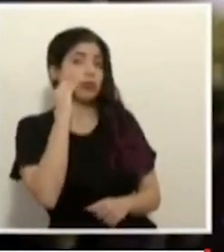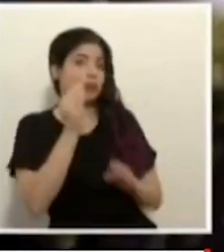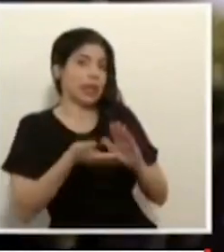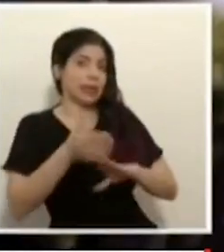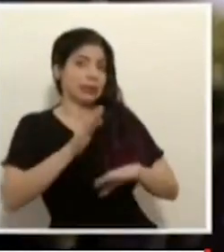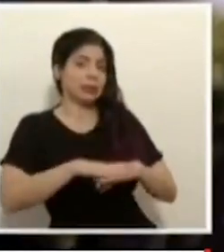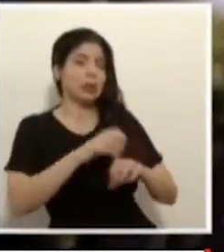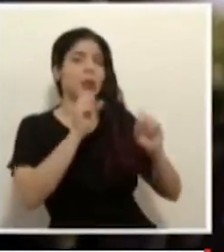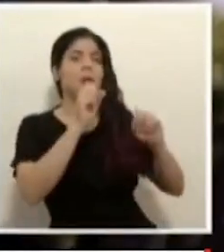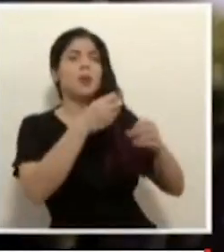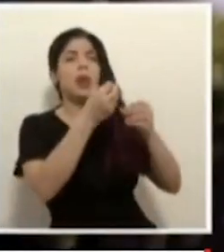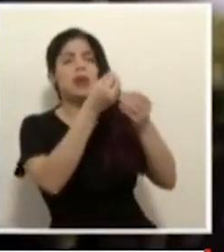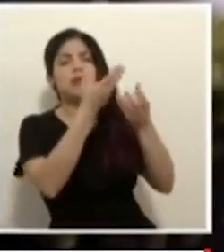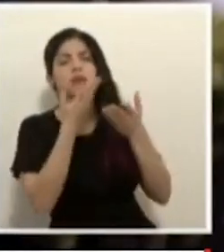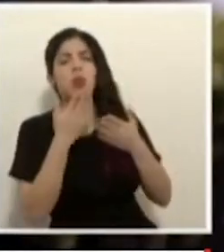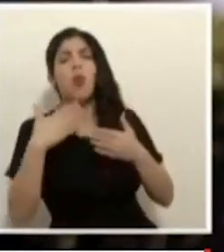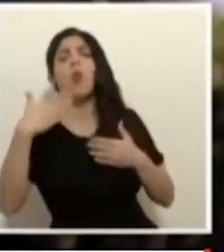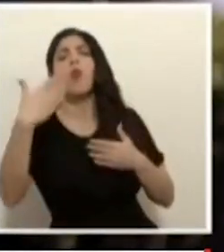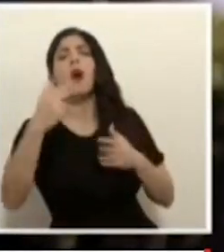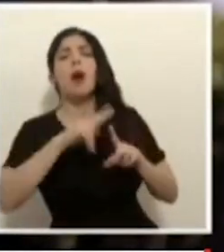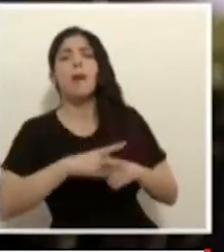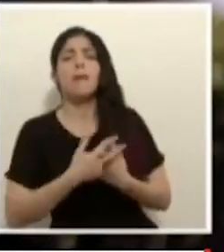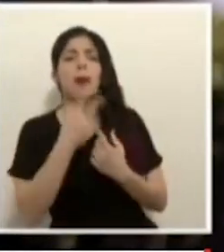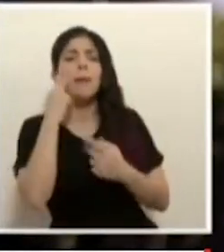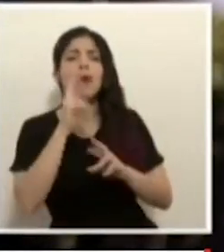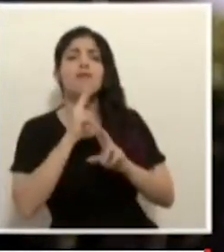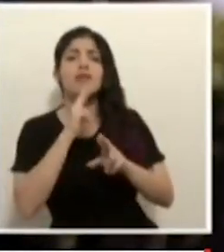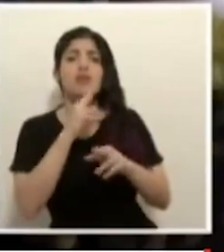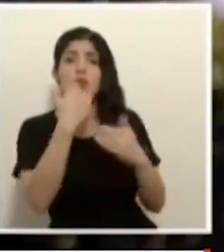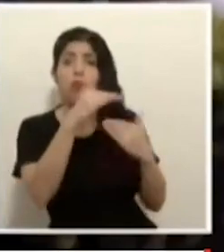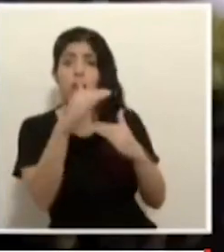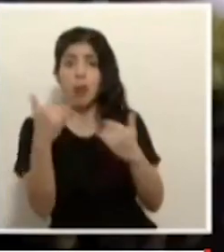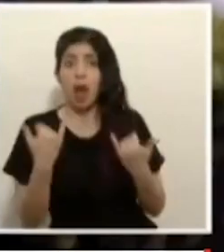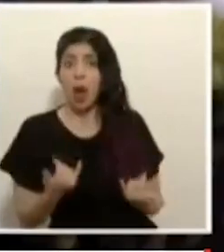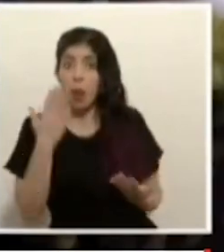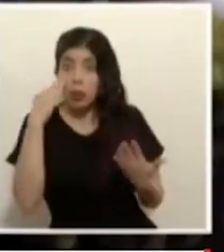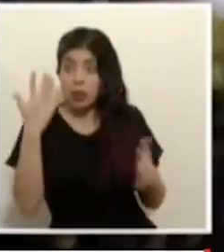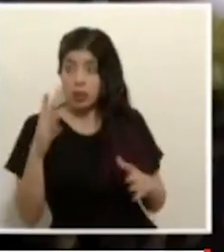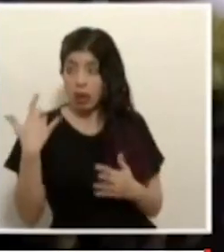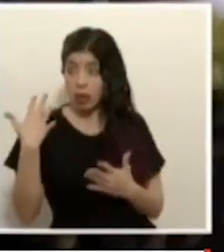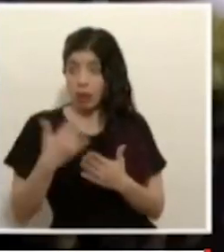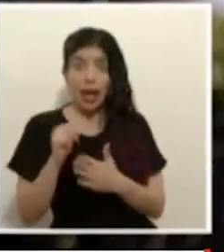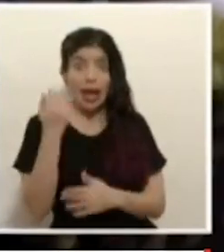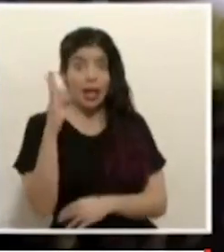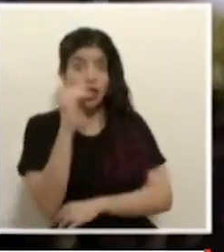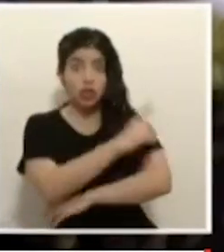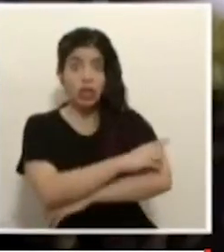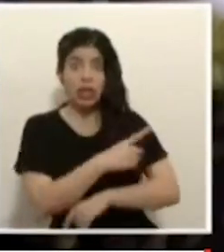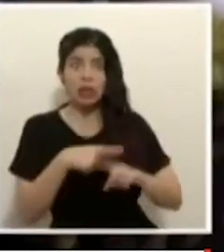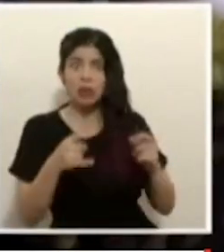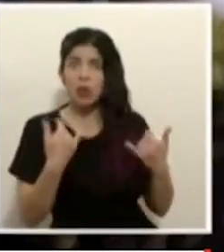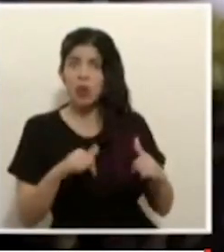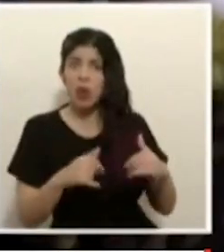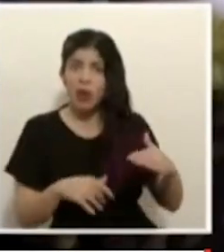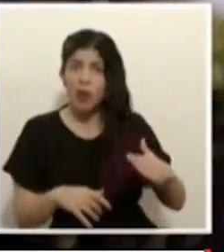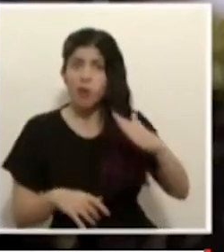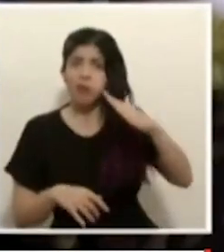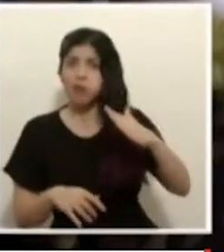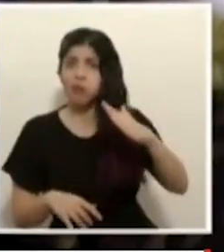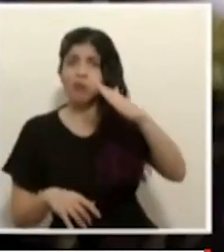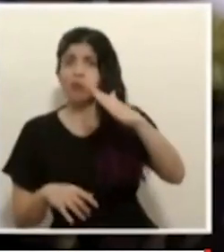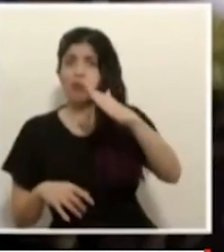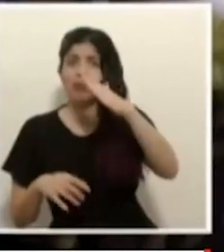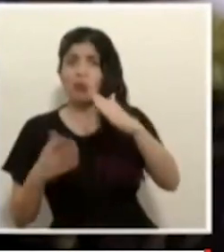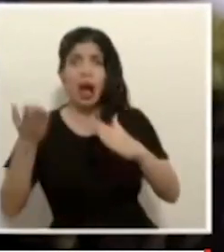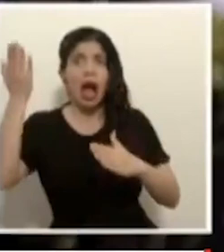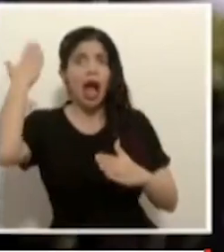pueden más o menos dilucidar cuando vamos a empezar a ver efectos de este martillazo en el que estamos porque ya pasamos los 14 días y lo que estamos teniendo son picos de casos que no